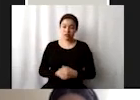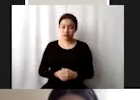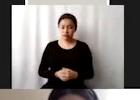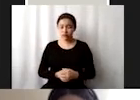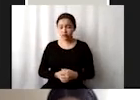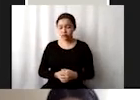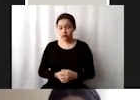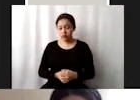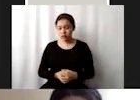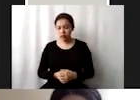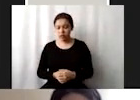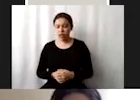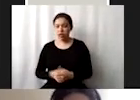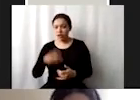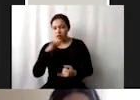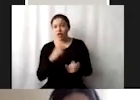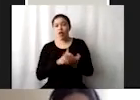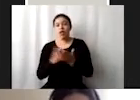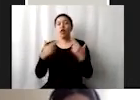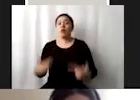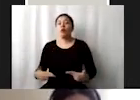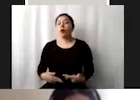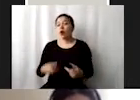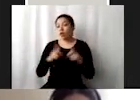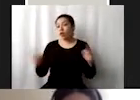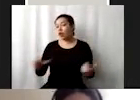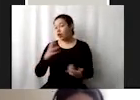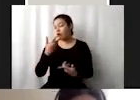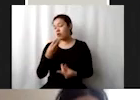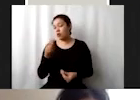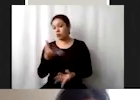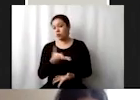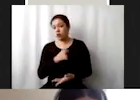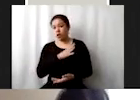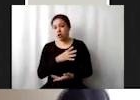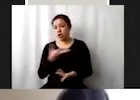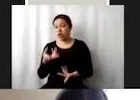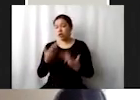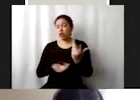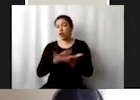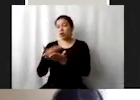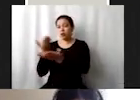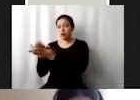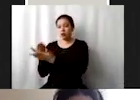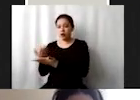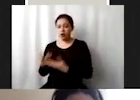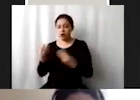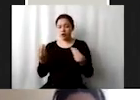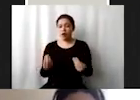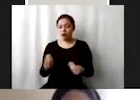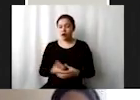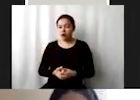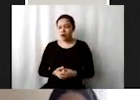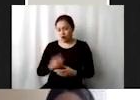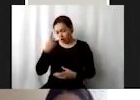también un derecho humano al desarrollo entonces lo que se está planteando mucho con la